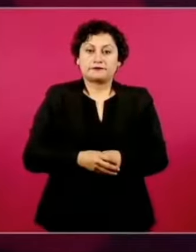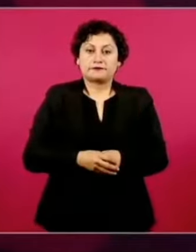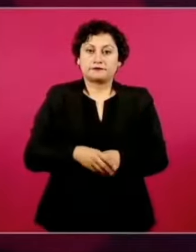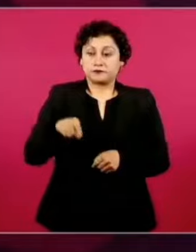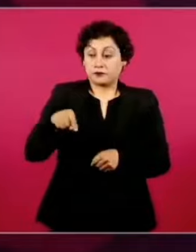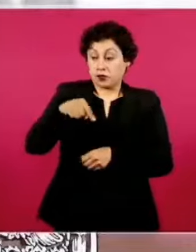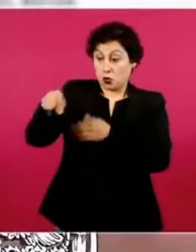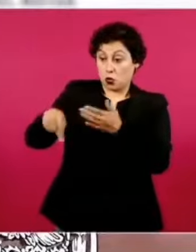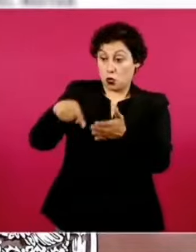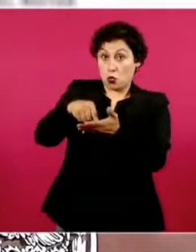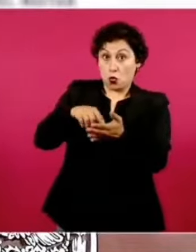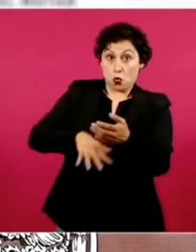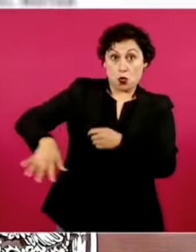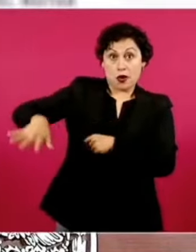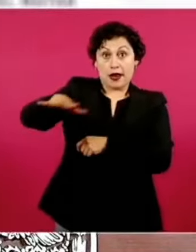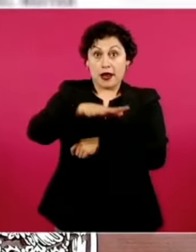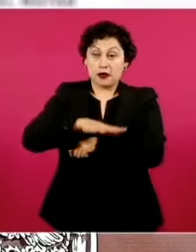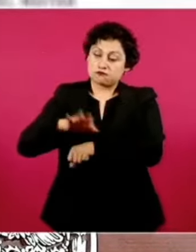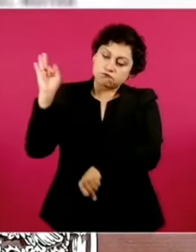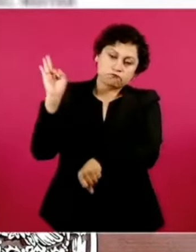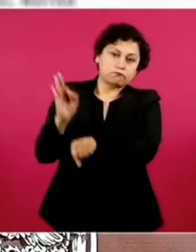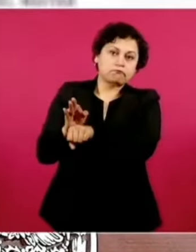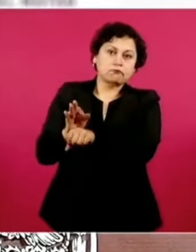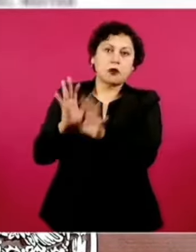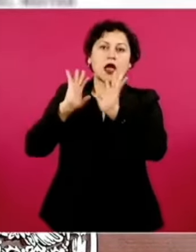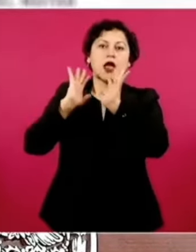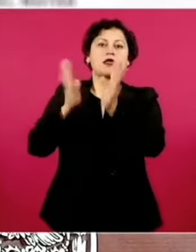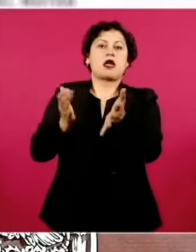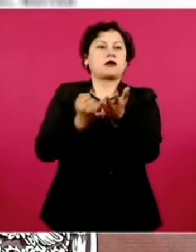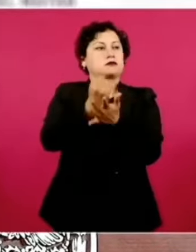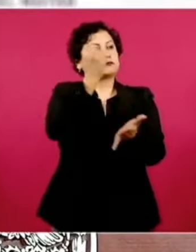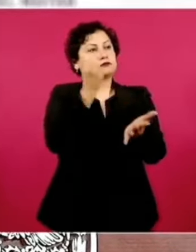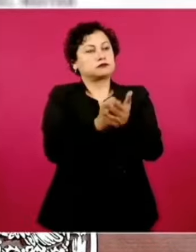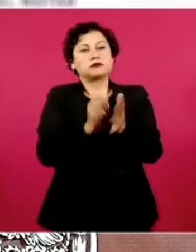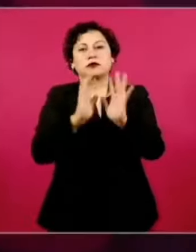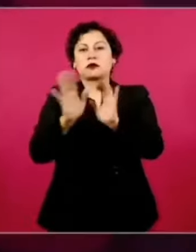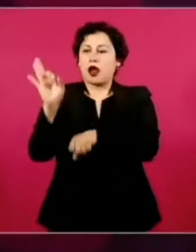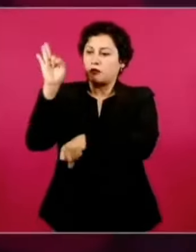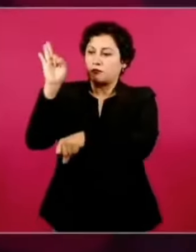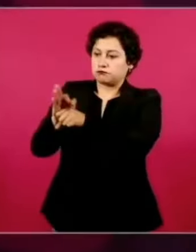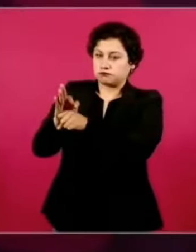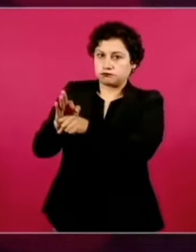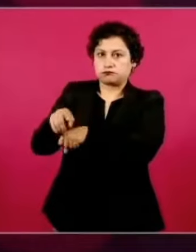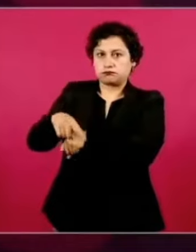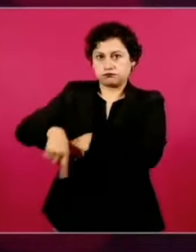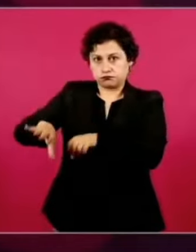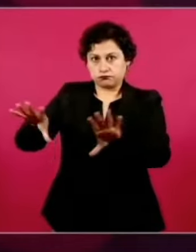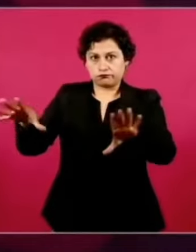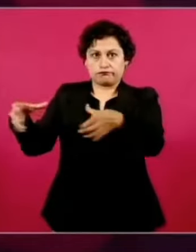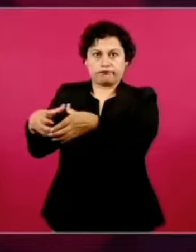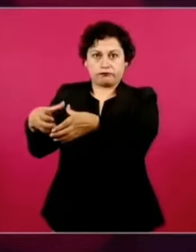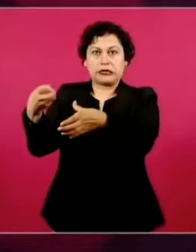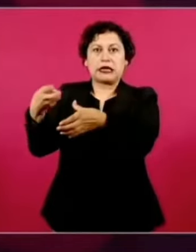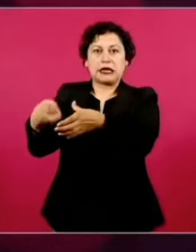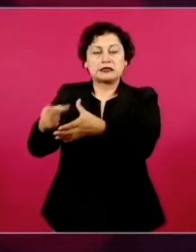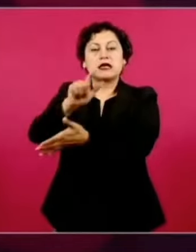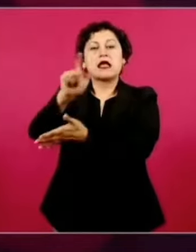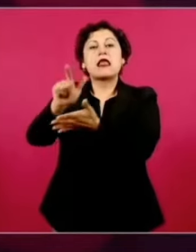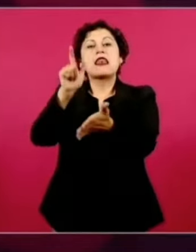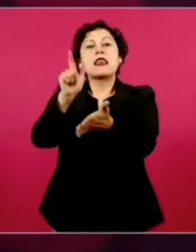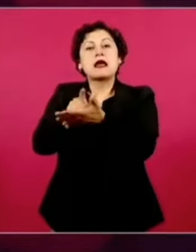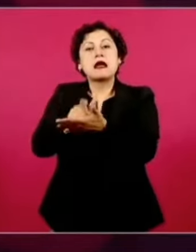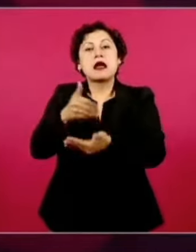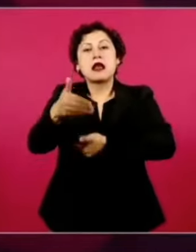protegida, ya inició el proceso legal y